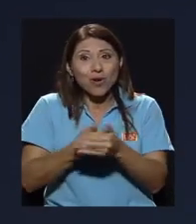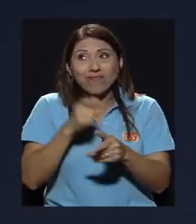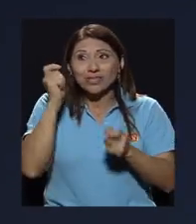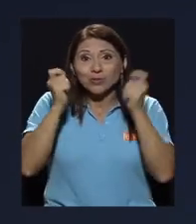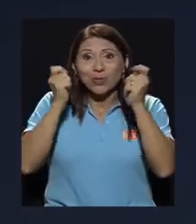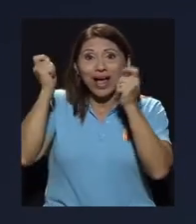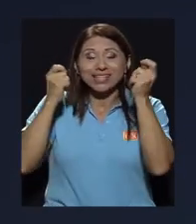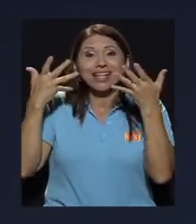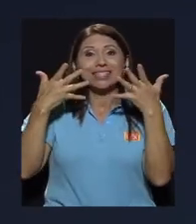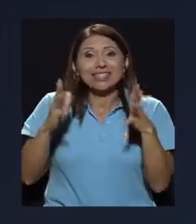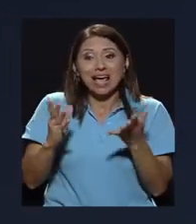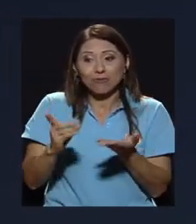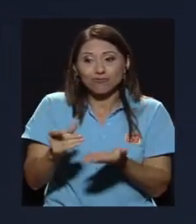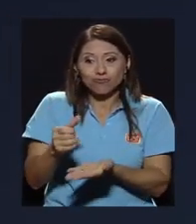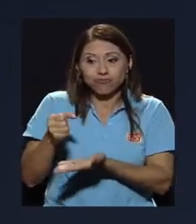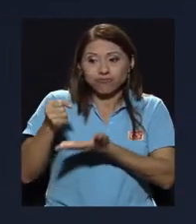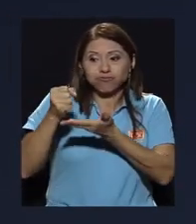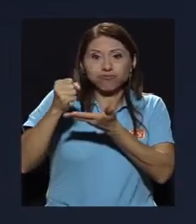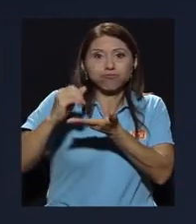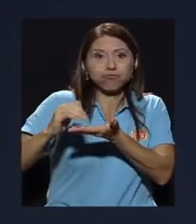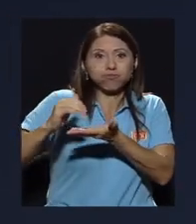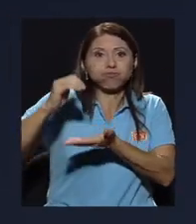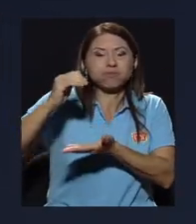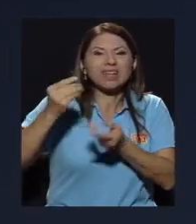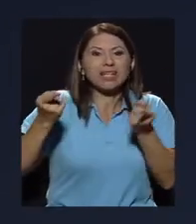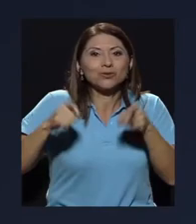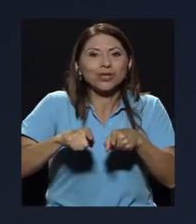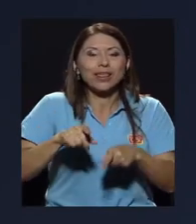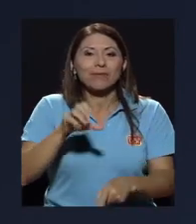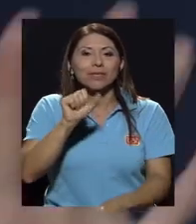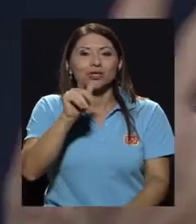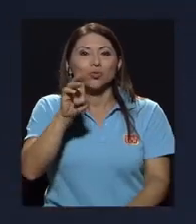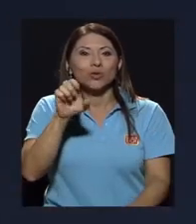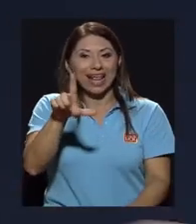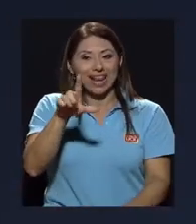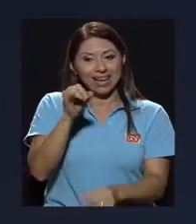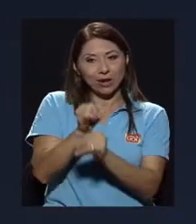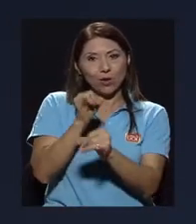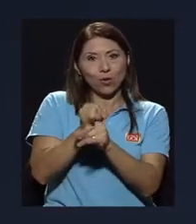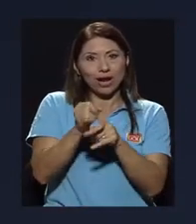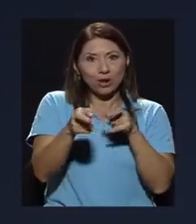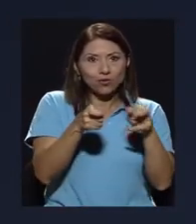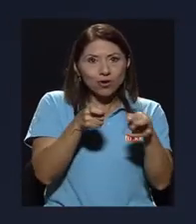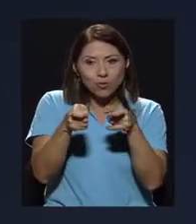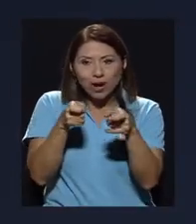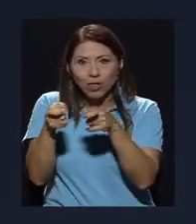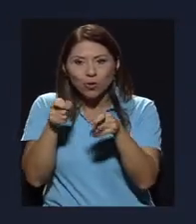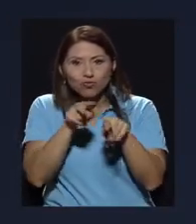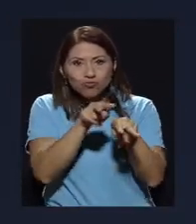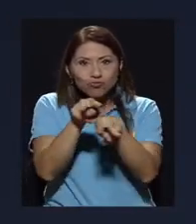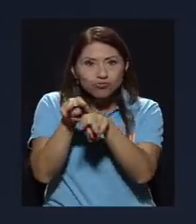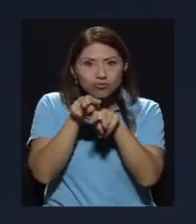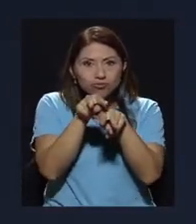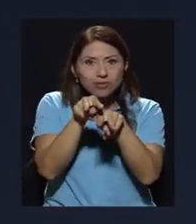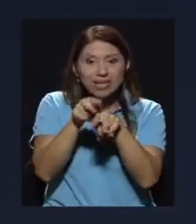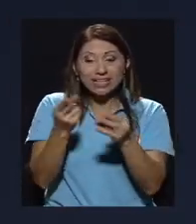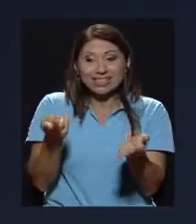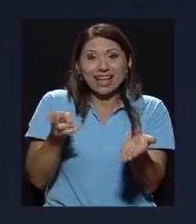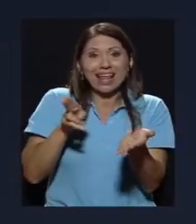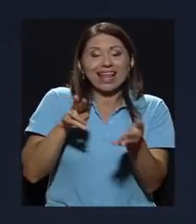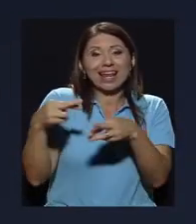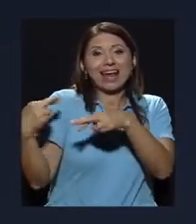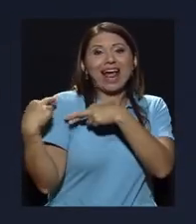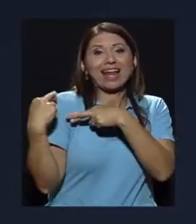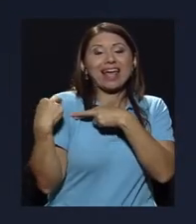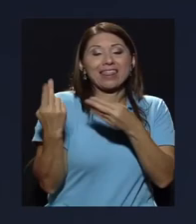considerablemente ¿verdad? ¿qué es lo que sucede? su TEL órgano regulador se encarga de hacer la contratación al